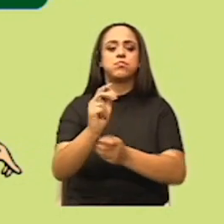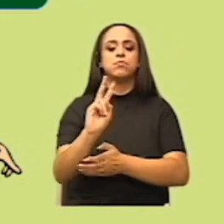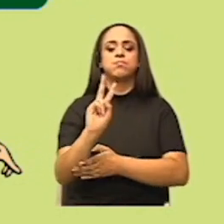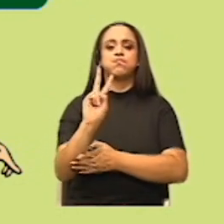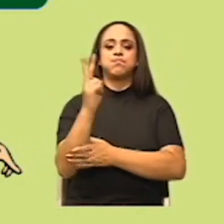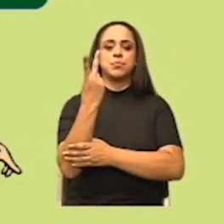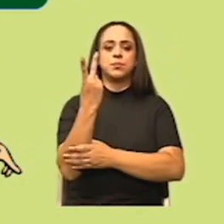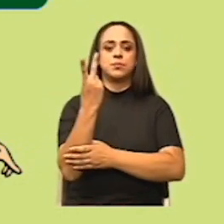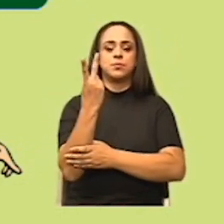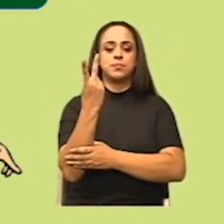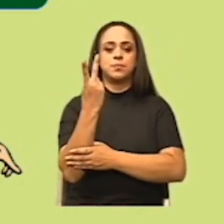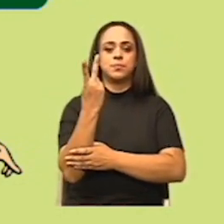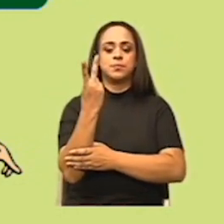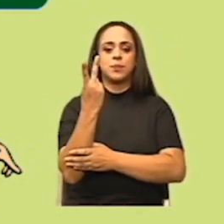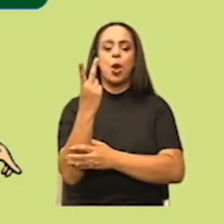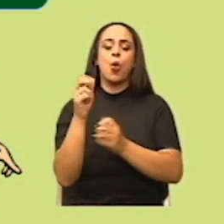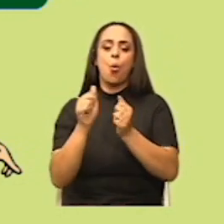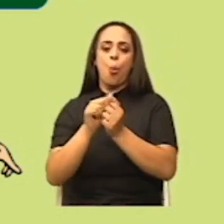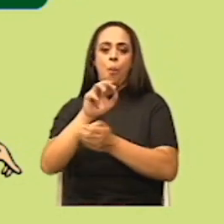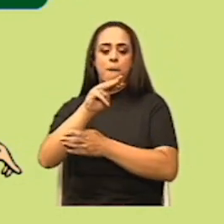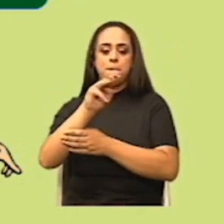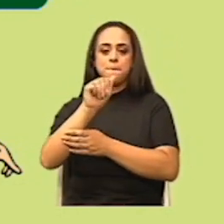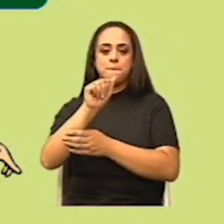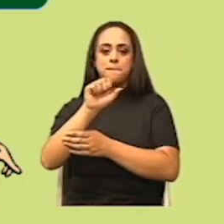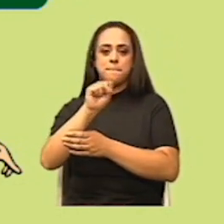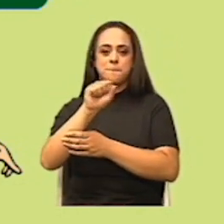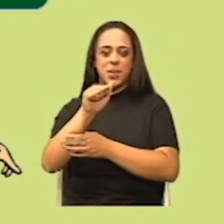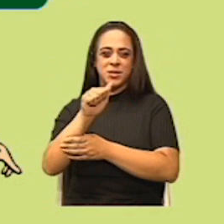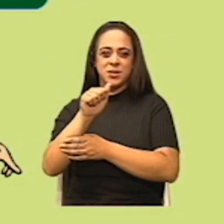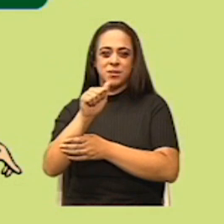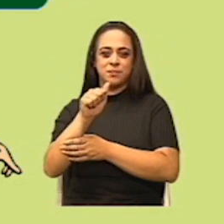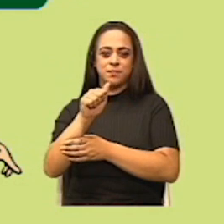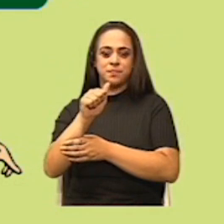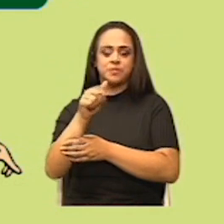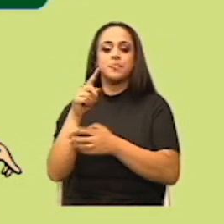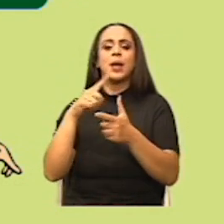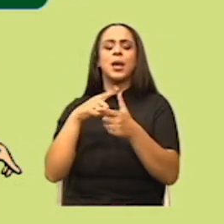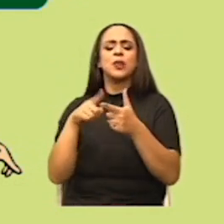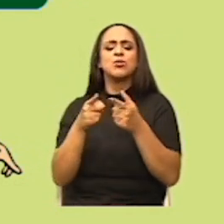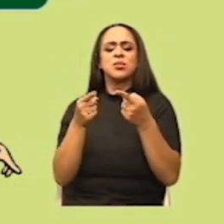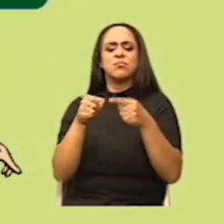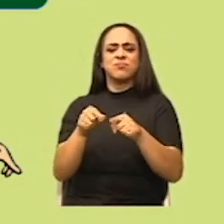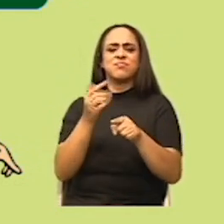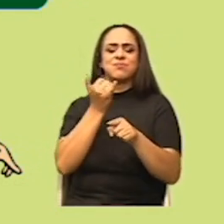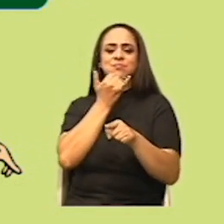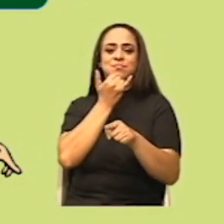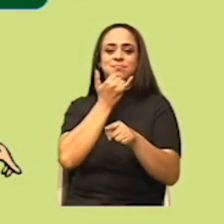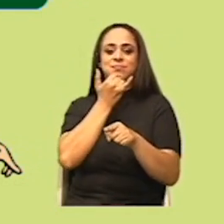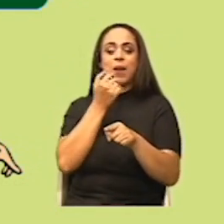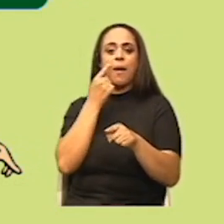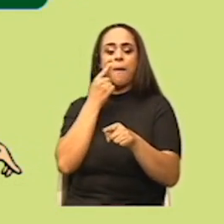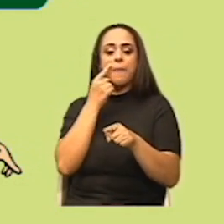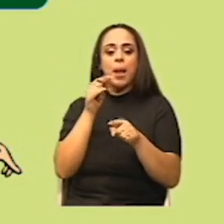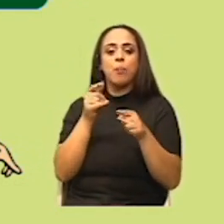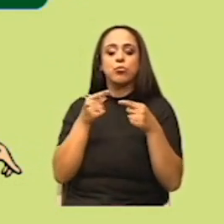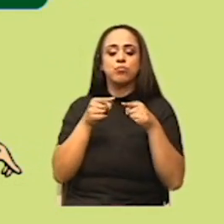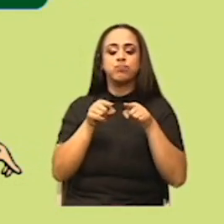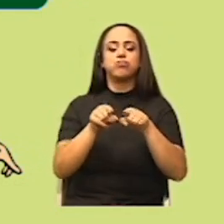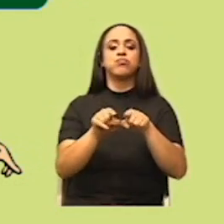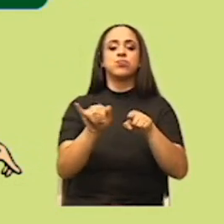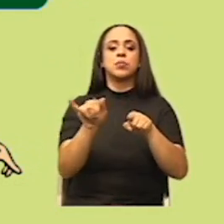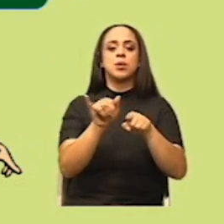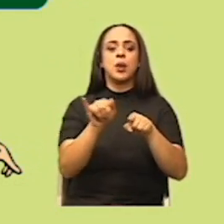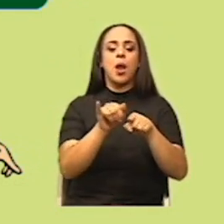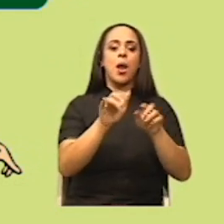proporcional a la masa. Entonces, ¿qué está ocurriendo ahí? Vemos que las fuerzas se mantienen constantes, tanto